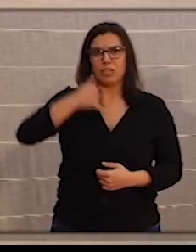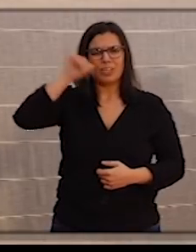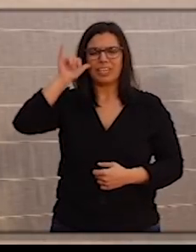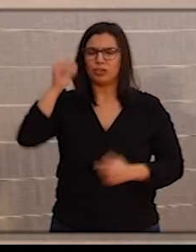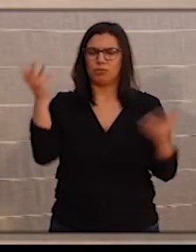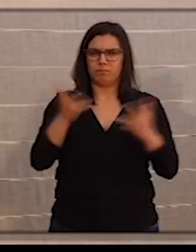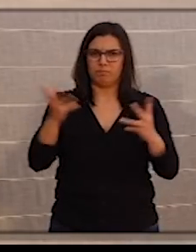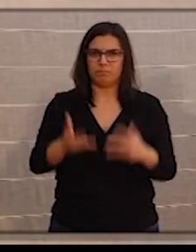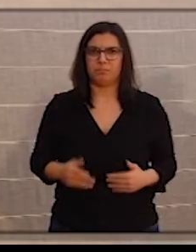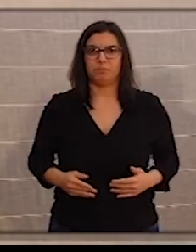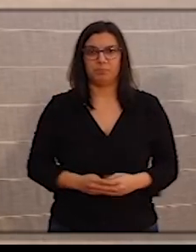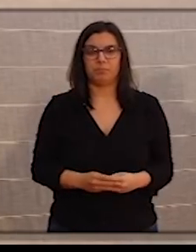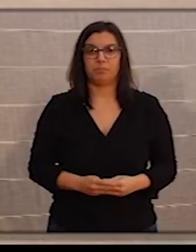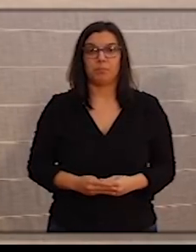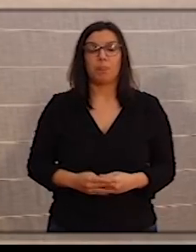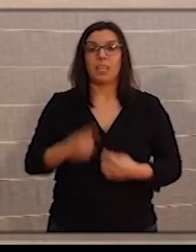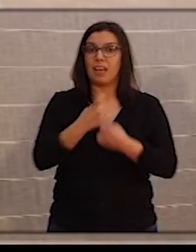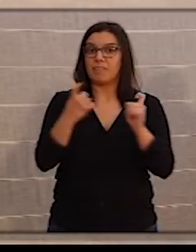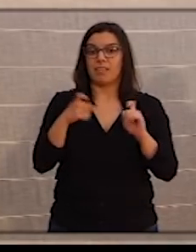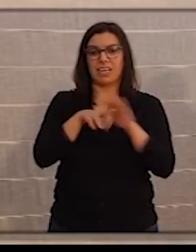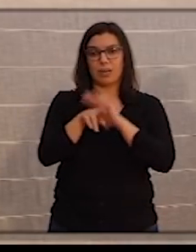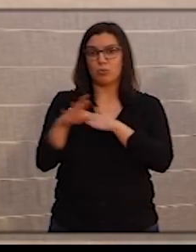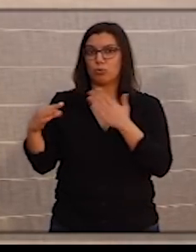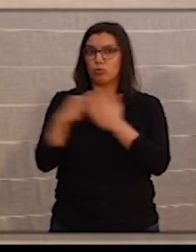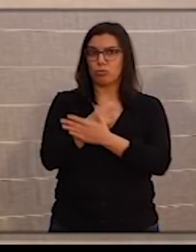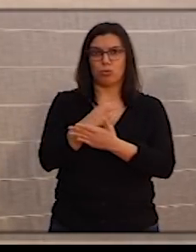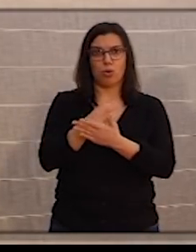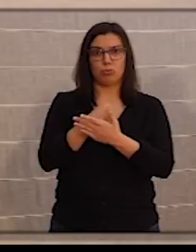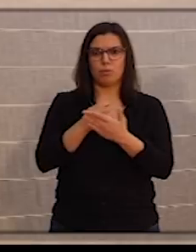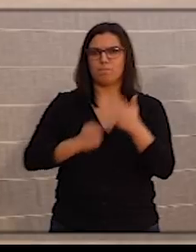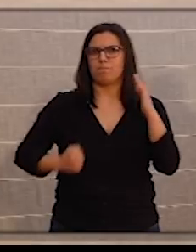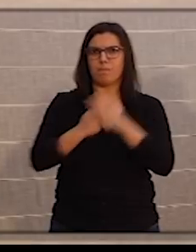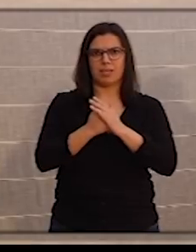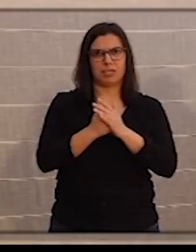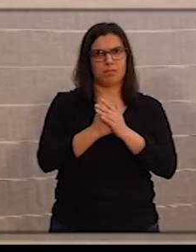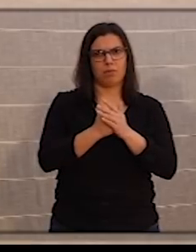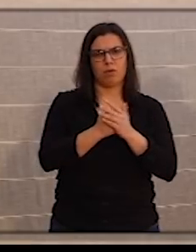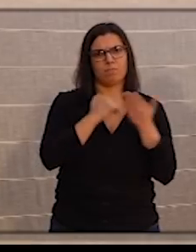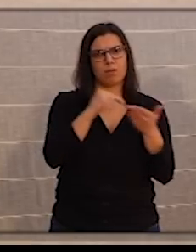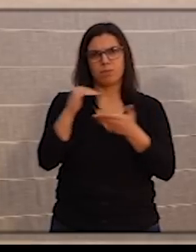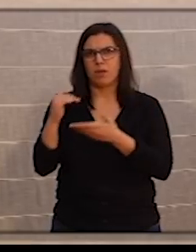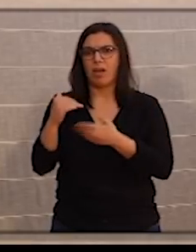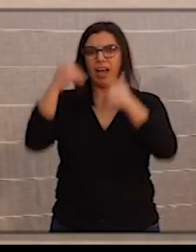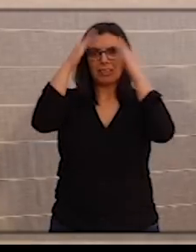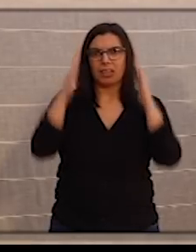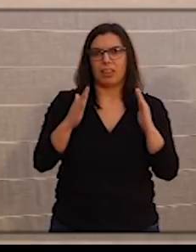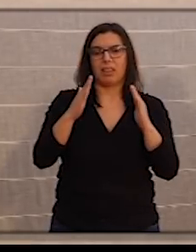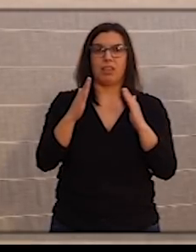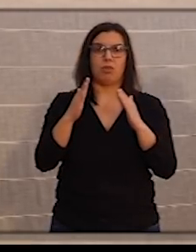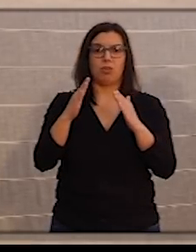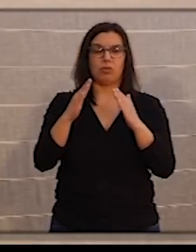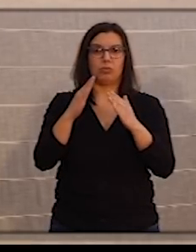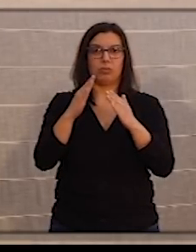riesgo. Es necesario todos los medios posibles para aumento y atender la asistencia sanitaria.